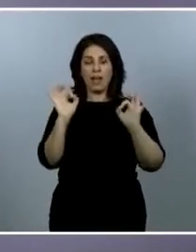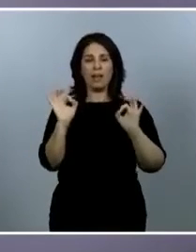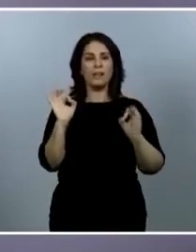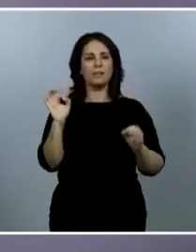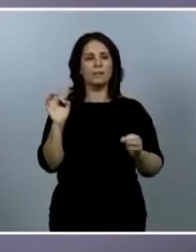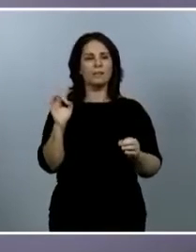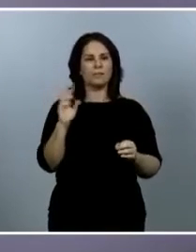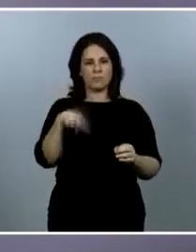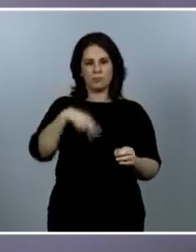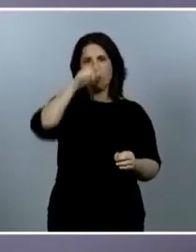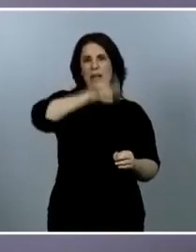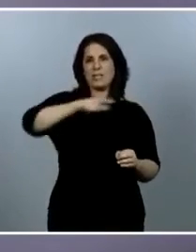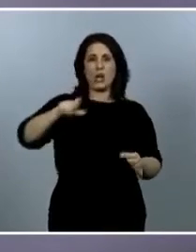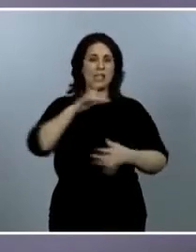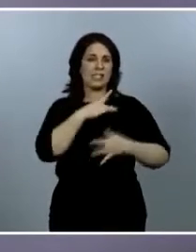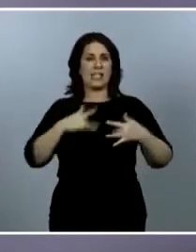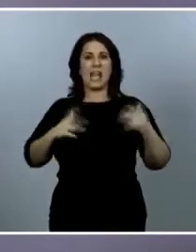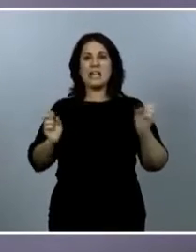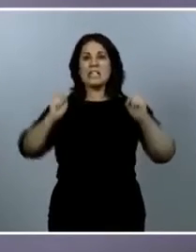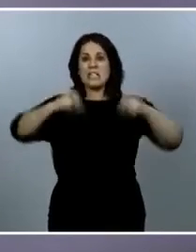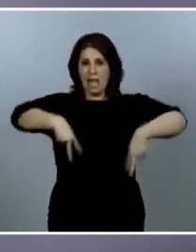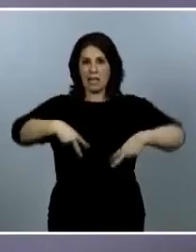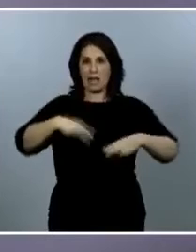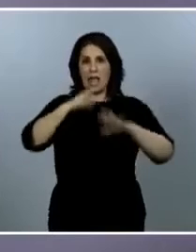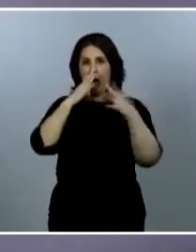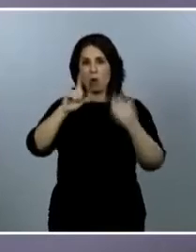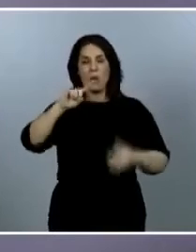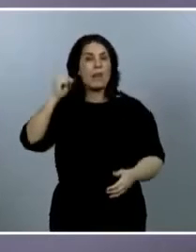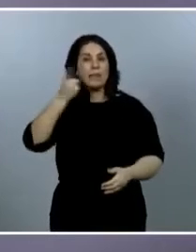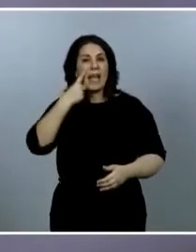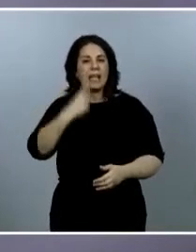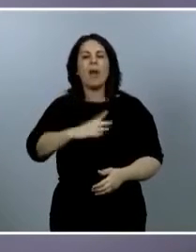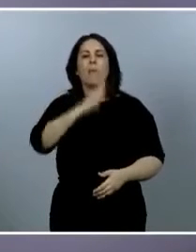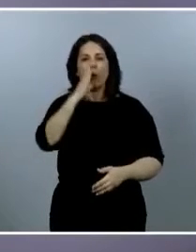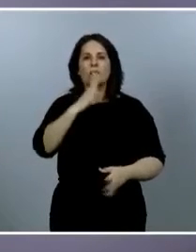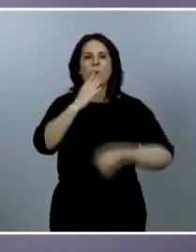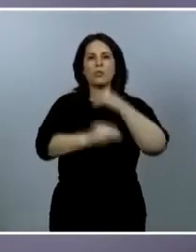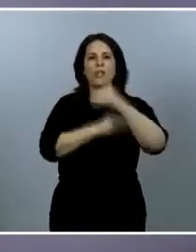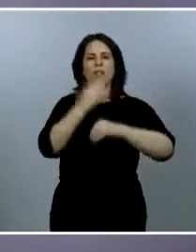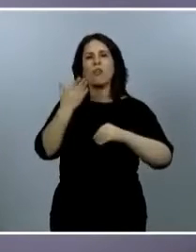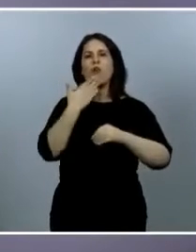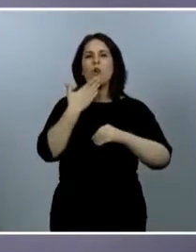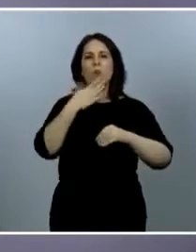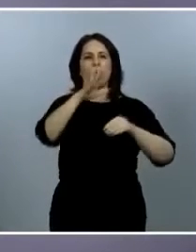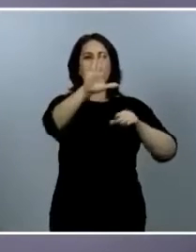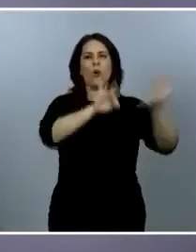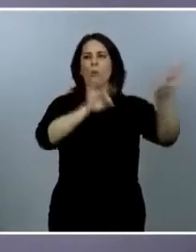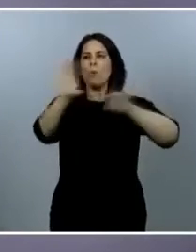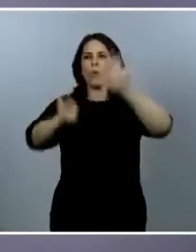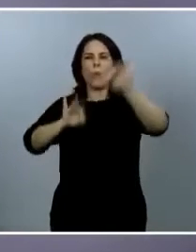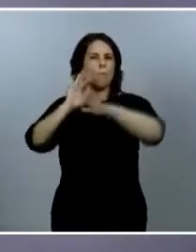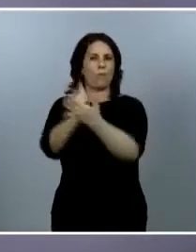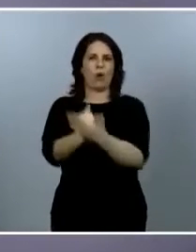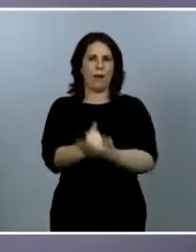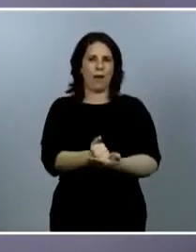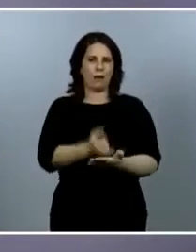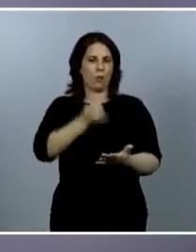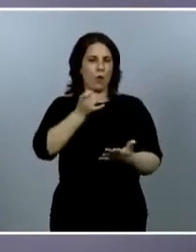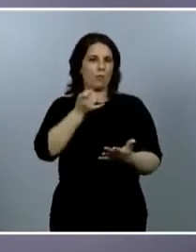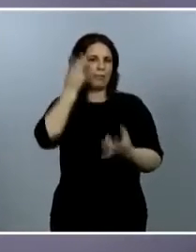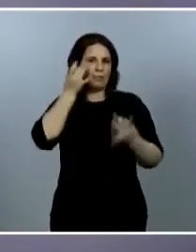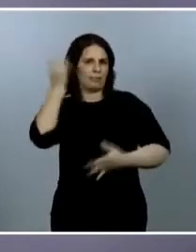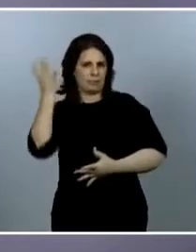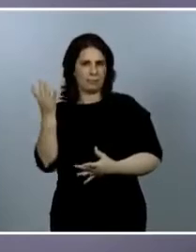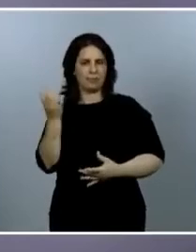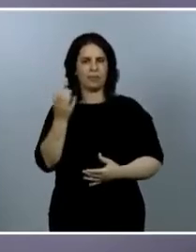asintomáticas que se están detectando ahora porque se están haciendo cribados. Tenemos, en cambio, otros brotes que sí que se dan en el ámbito comunitario, que son los que